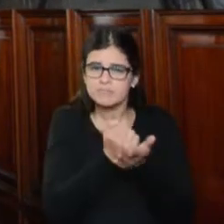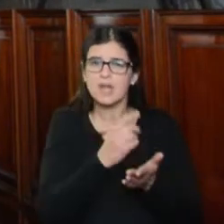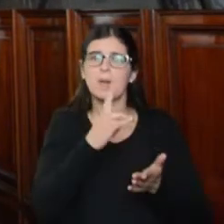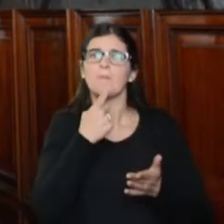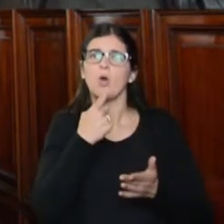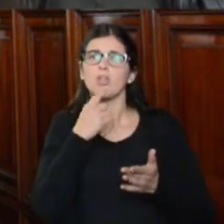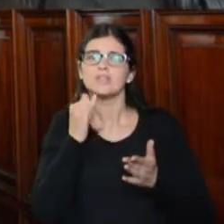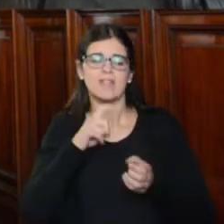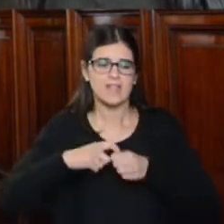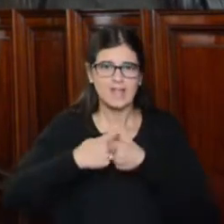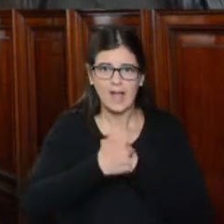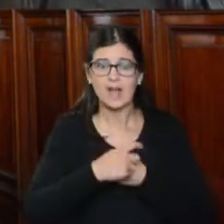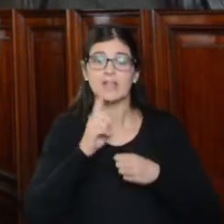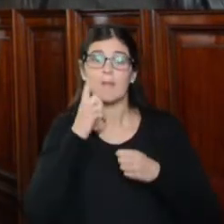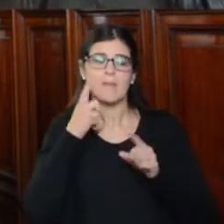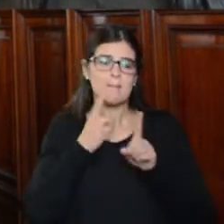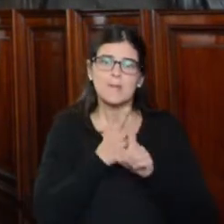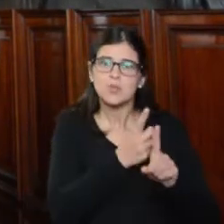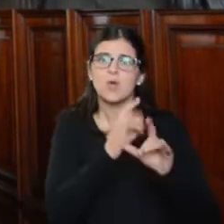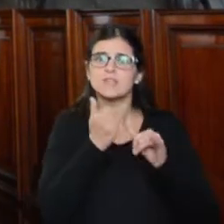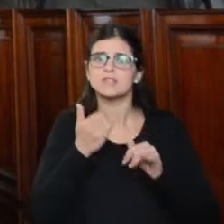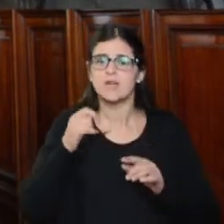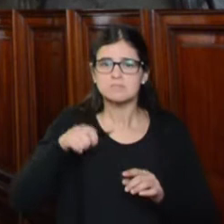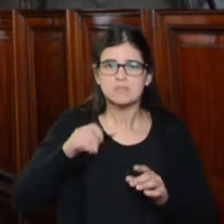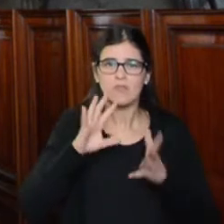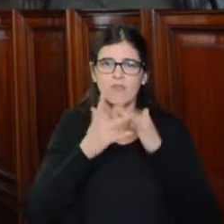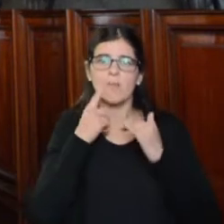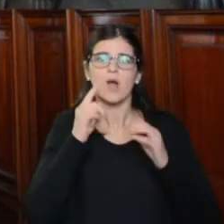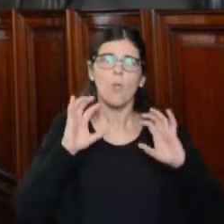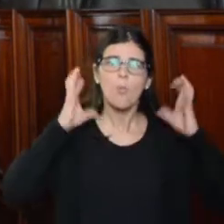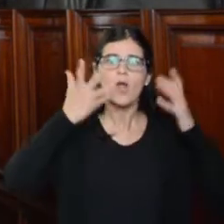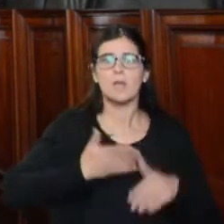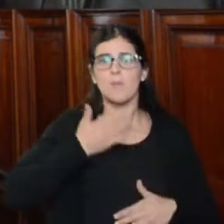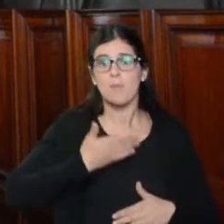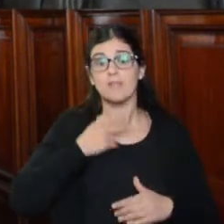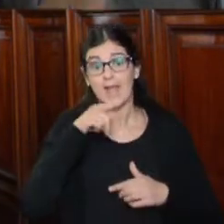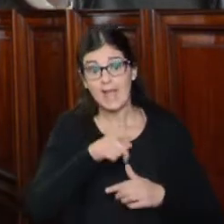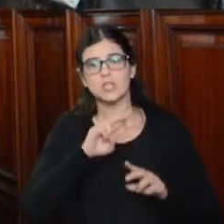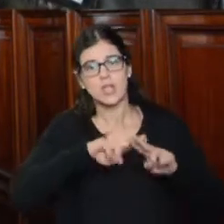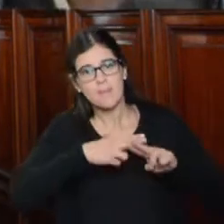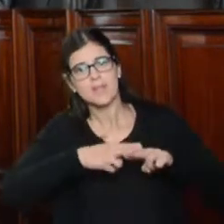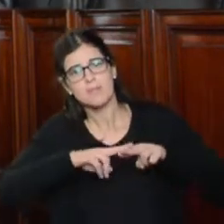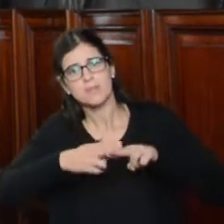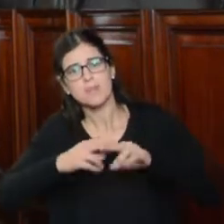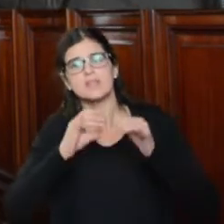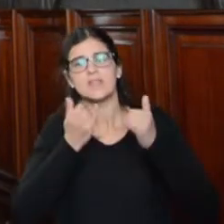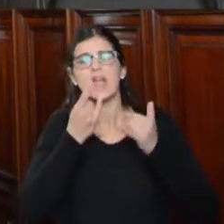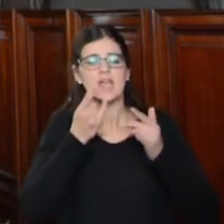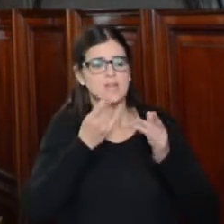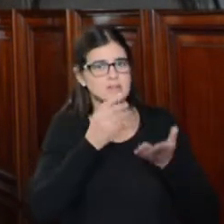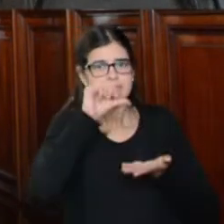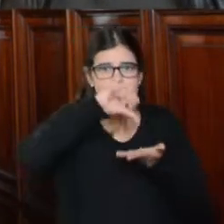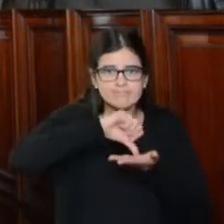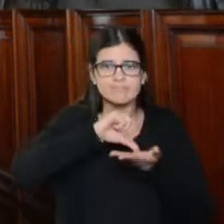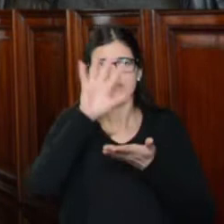de los dirigentes sindicales y la persecución penal por el ejercicio del derecho de huelga y de protesta son cuestiones que se repiten en cada rincón de nuestro